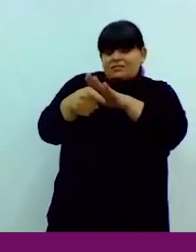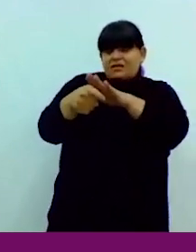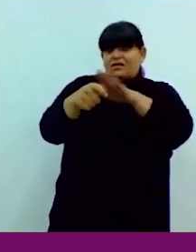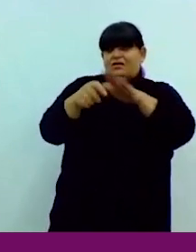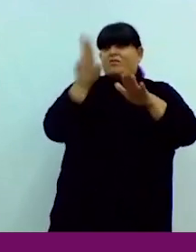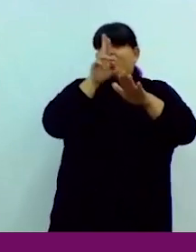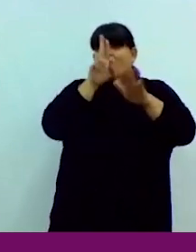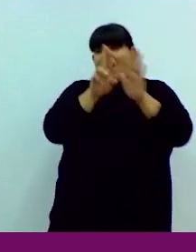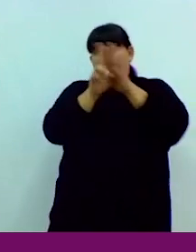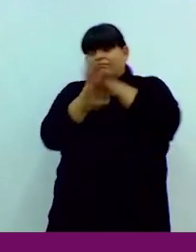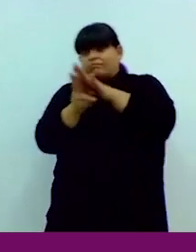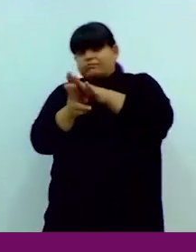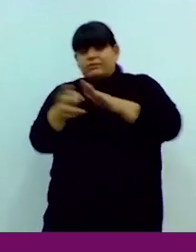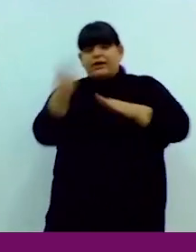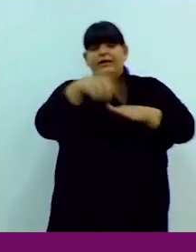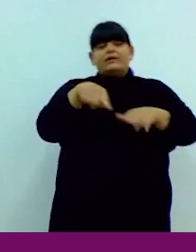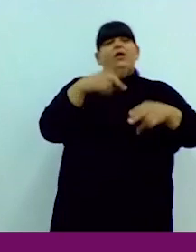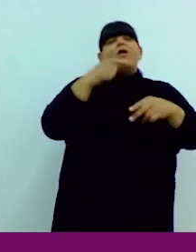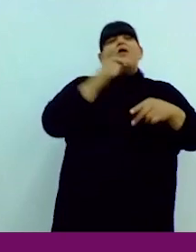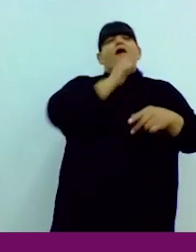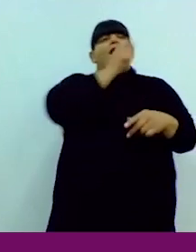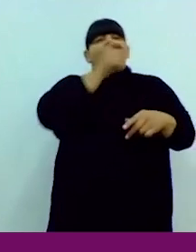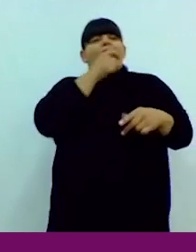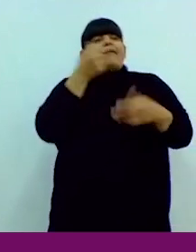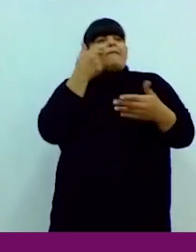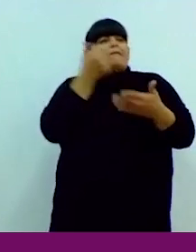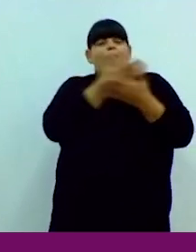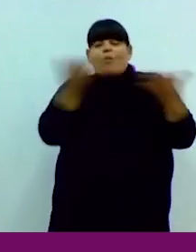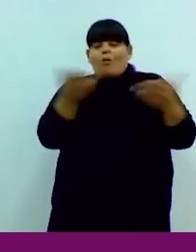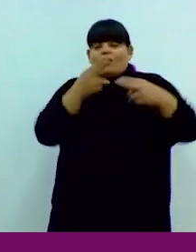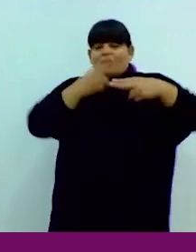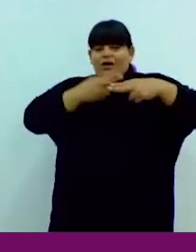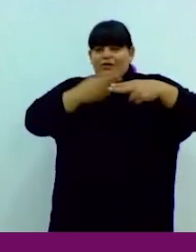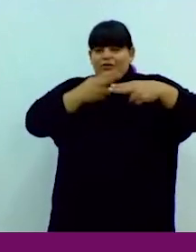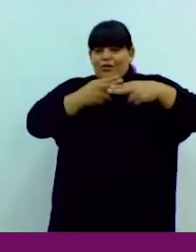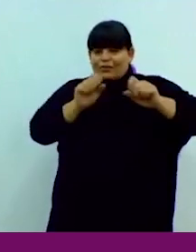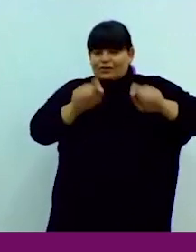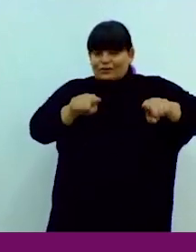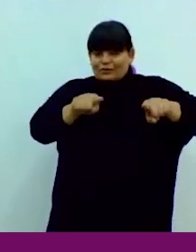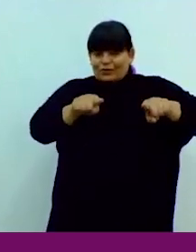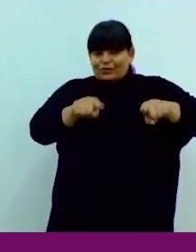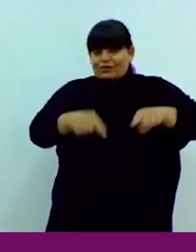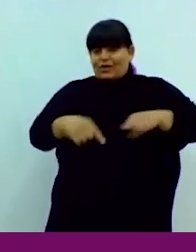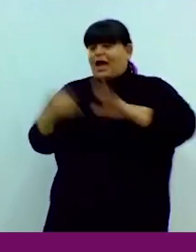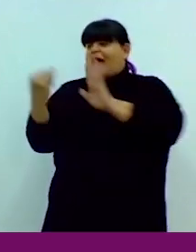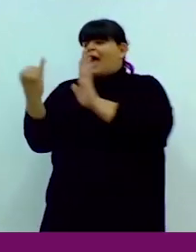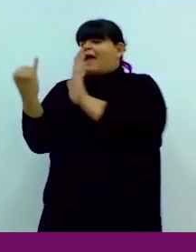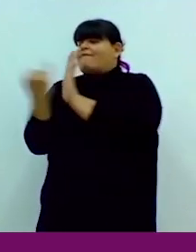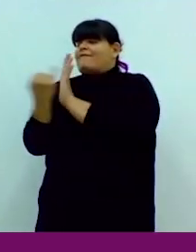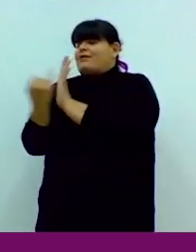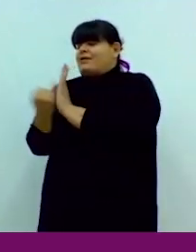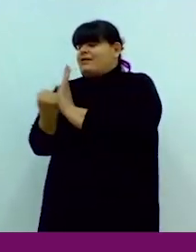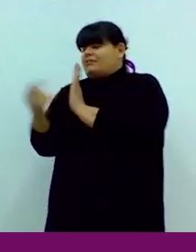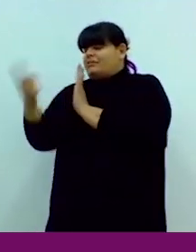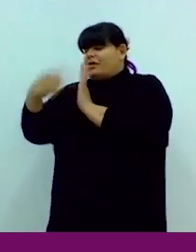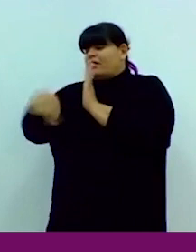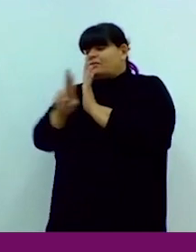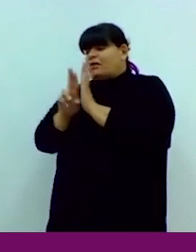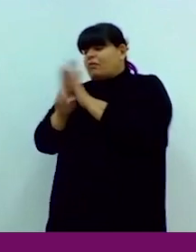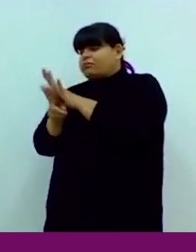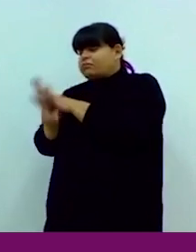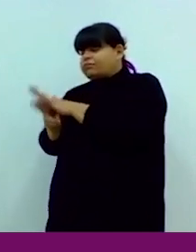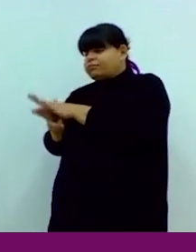se exponen los nombres, los lugares donde viven las víctimas, pero a los